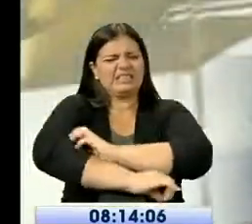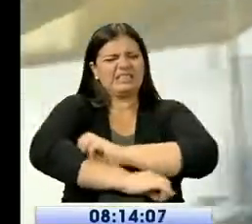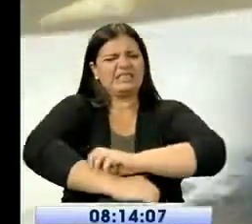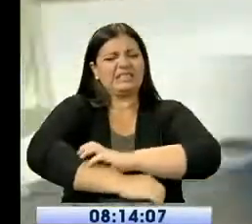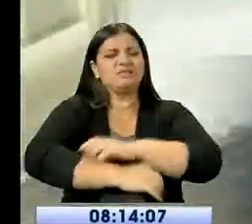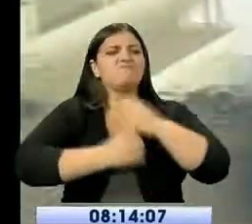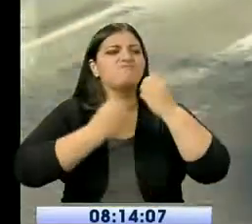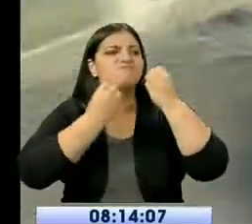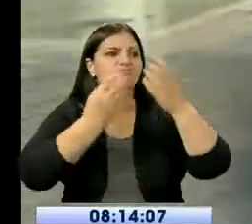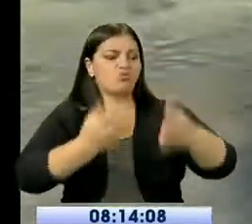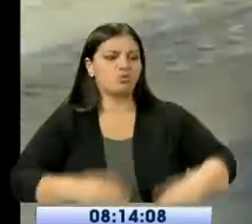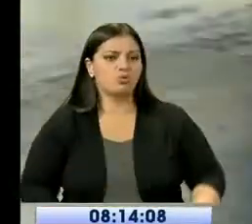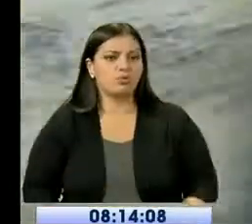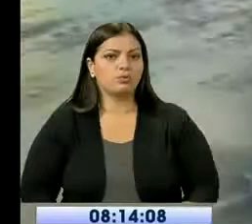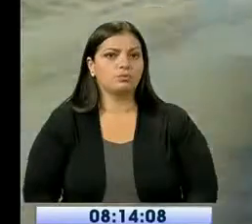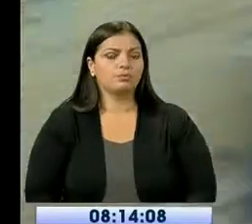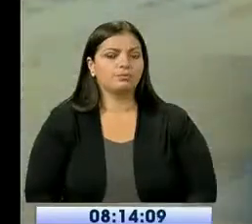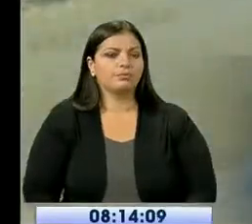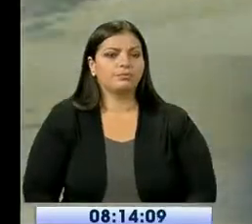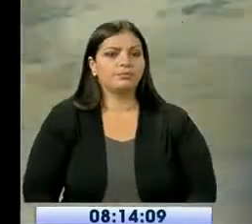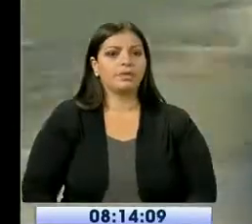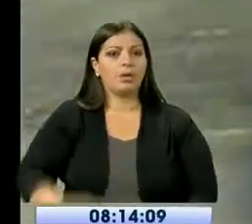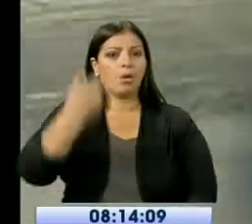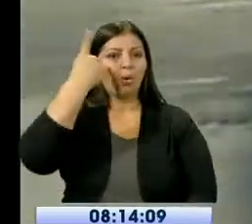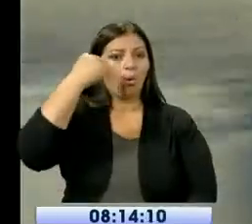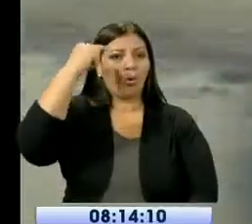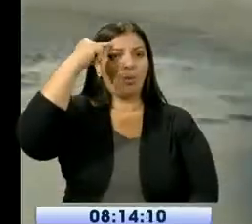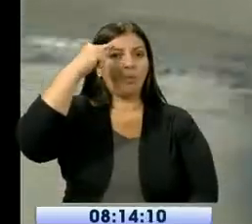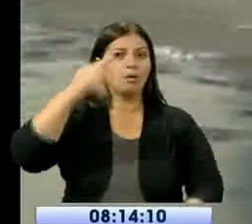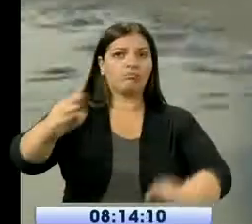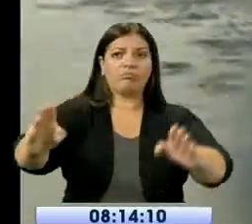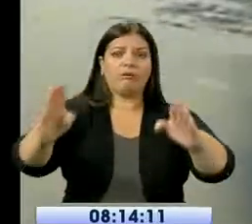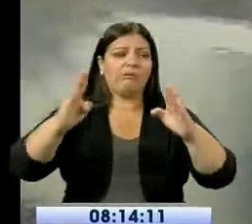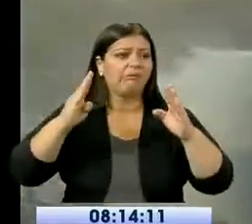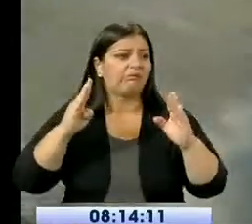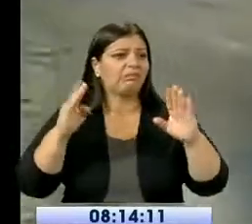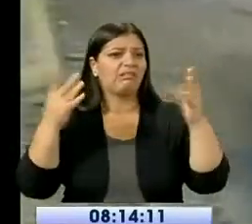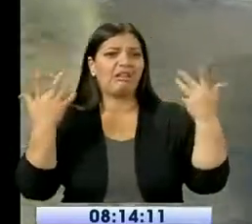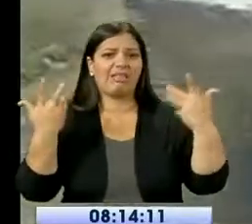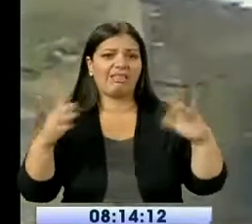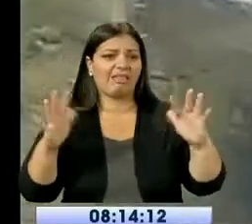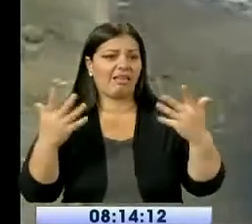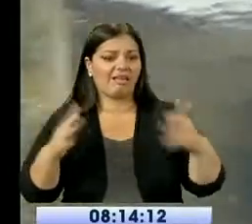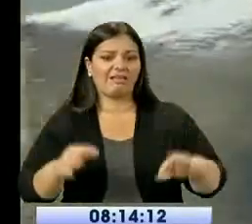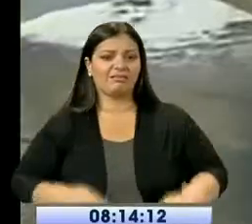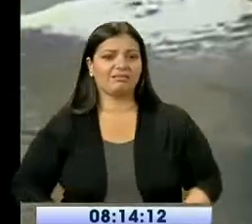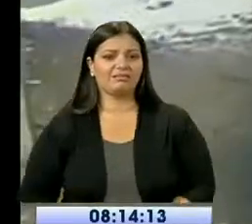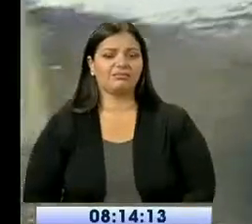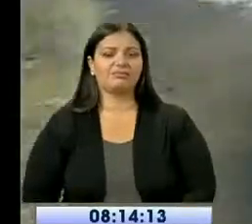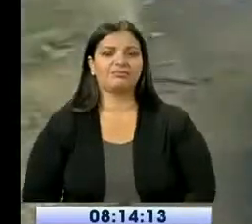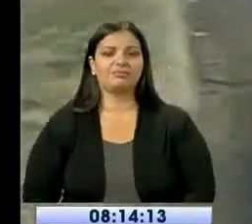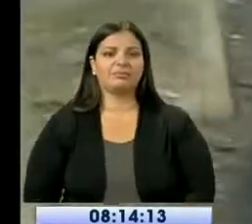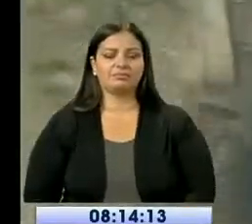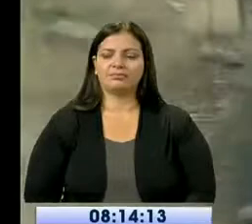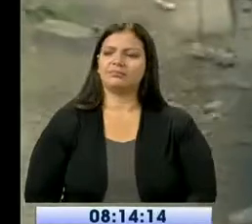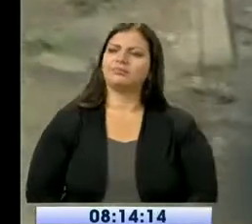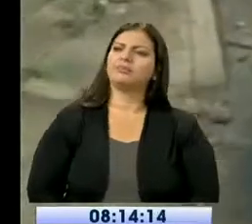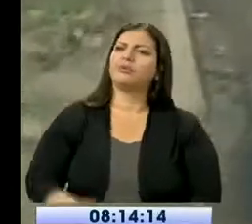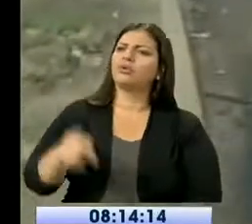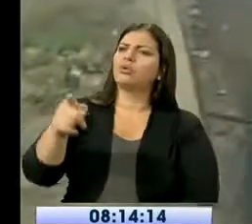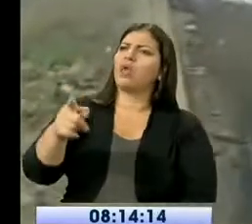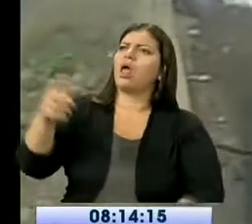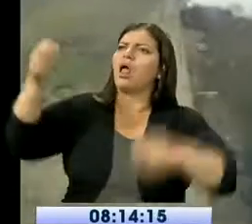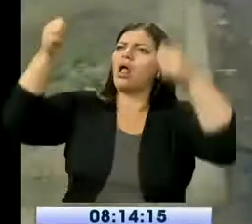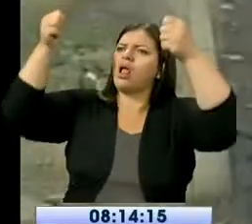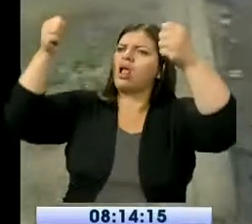estamos abandonados por el gobierno, hay que ni siquiera nos toman en cuenta en nada. Leo una pancarta. Ayuda